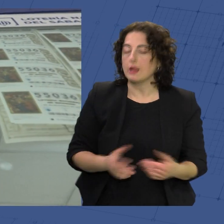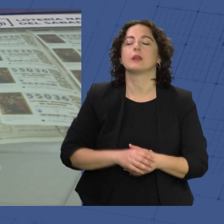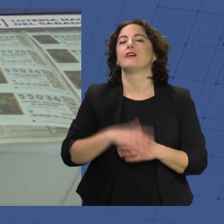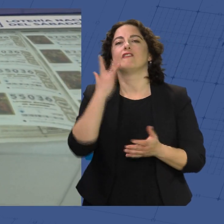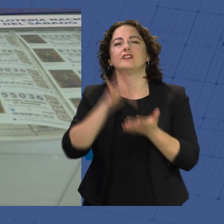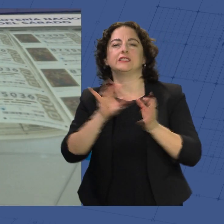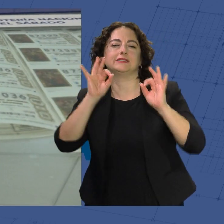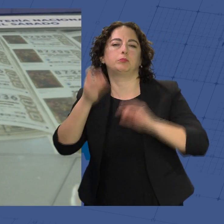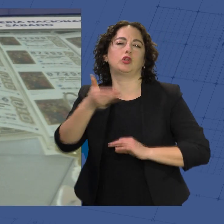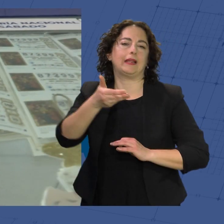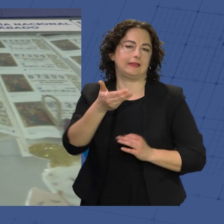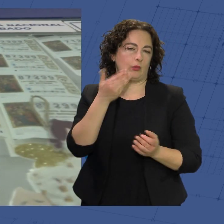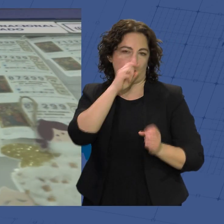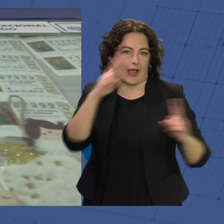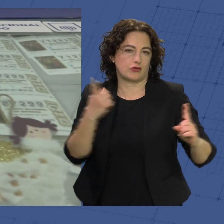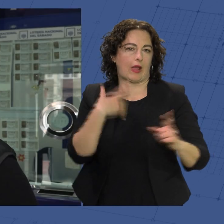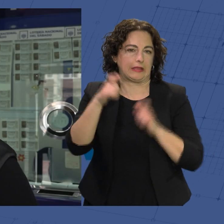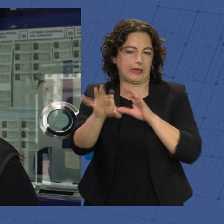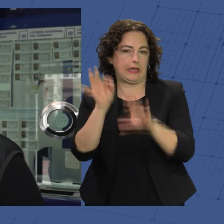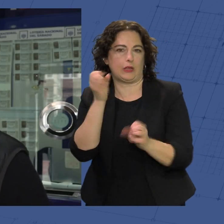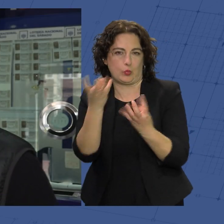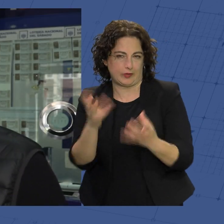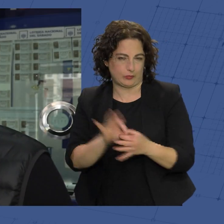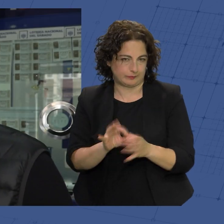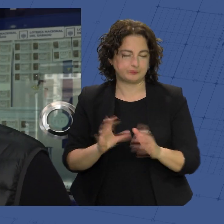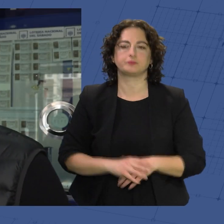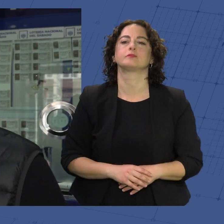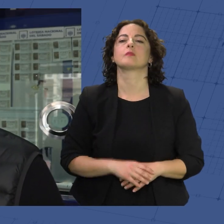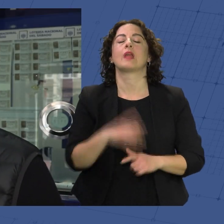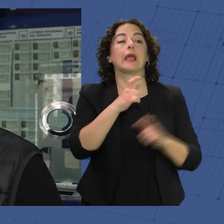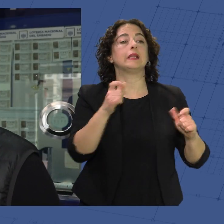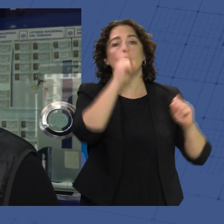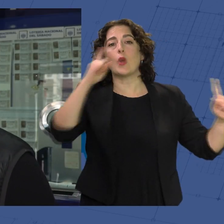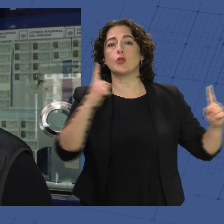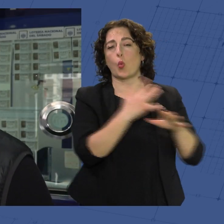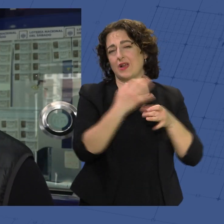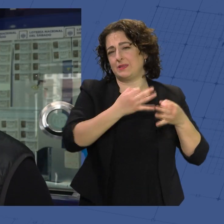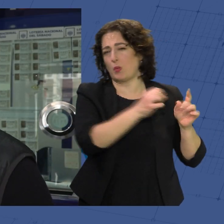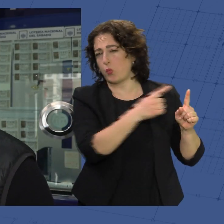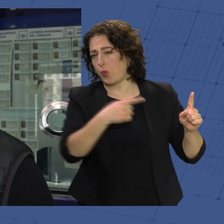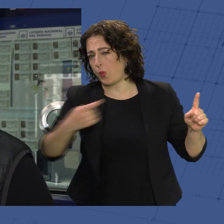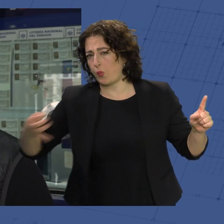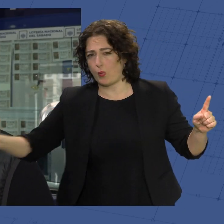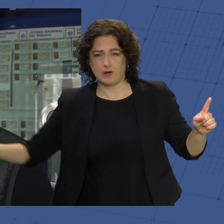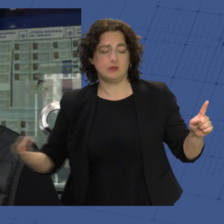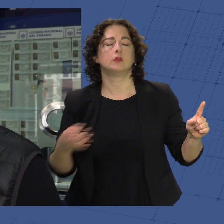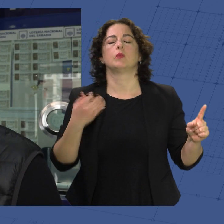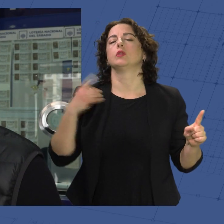del año. La gente que los juega durante todo el año, que es abonada y tal, pues eso en Navidad, por supuesto, los juegan. Y hay gente que sí,